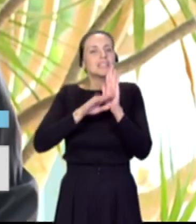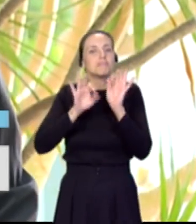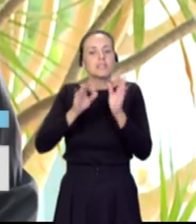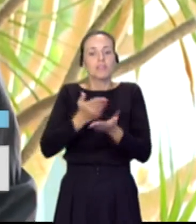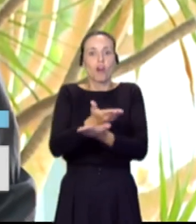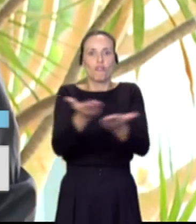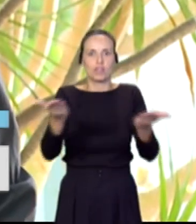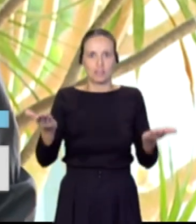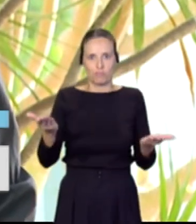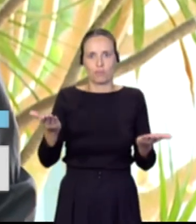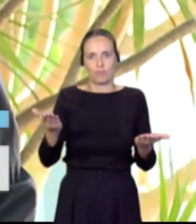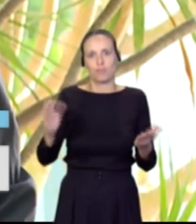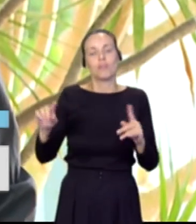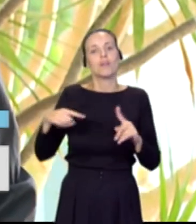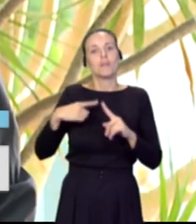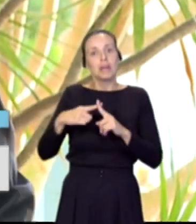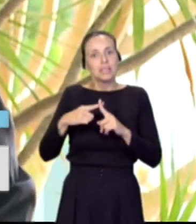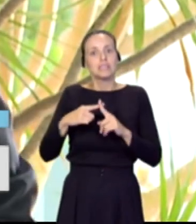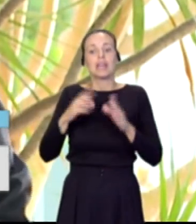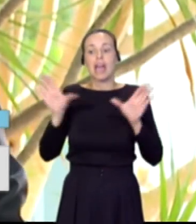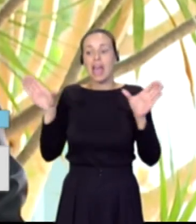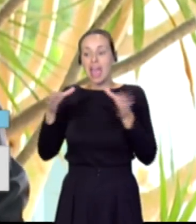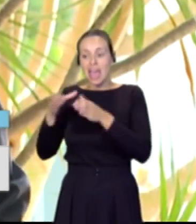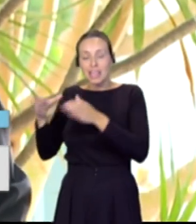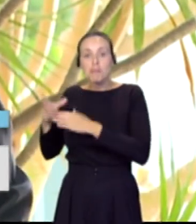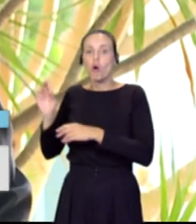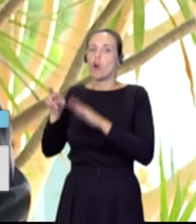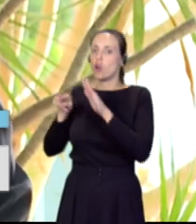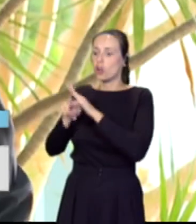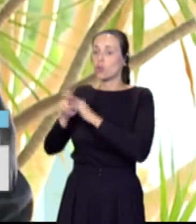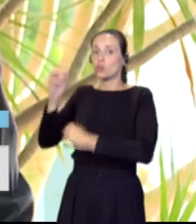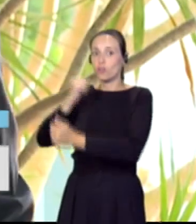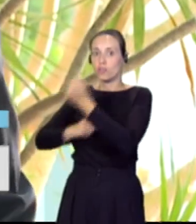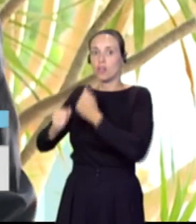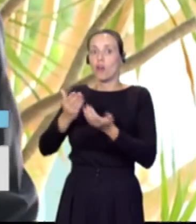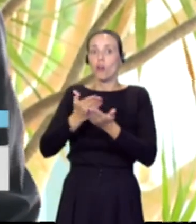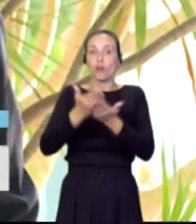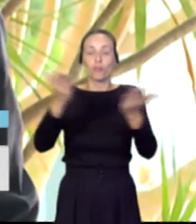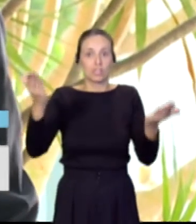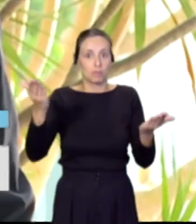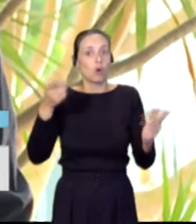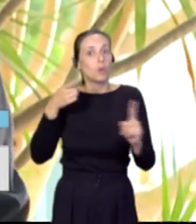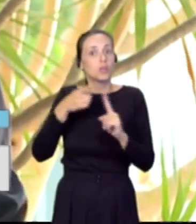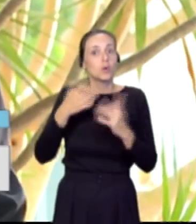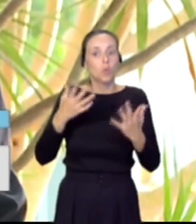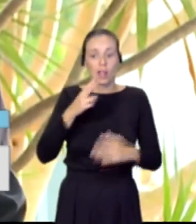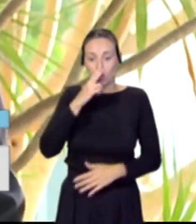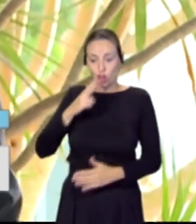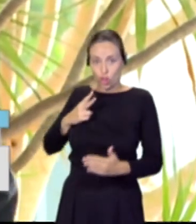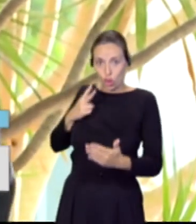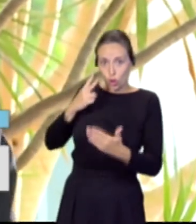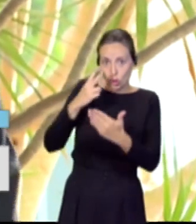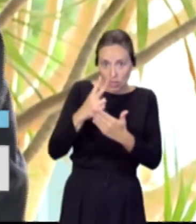y equipos y recursos financieros dedicados para poder avanzar en estos dos años años